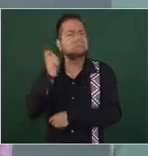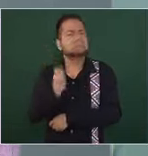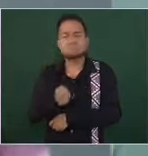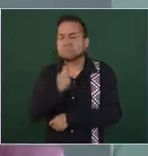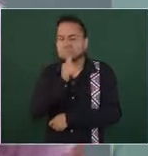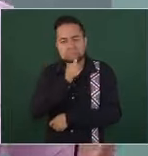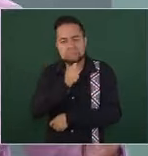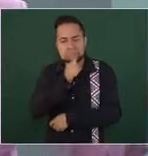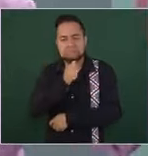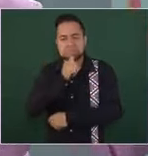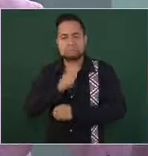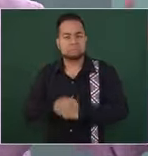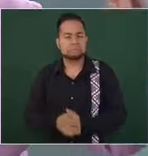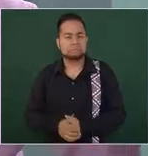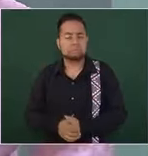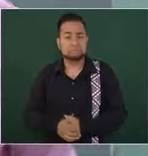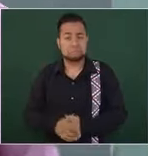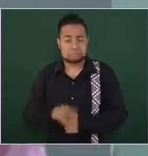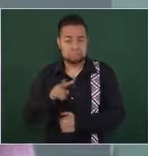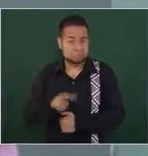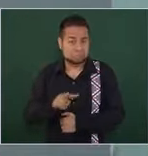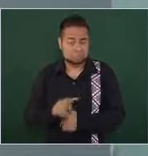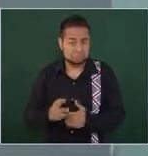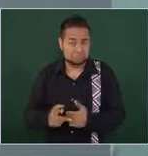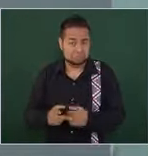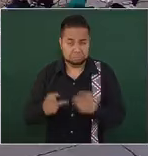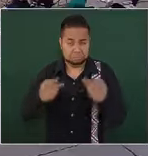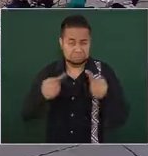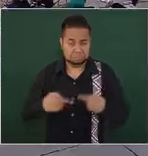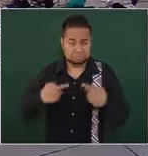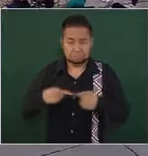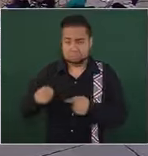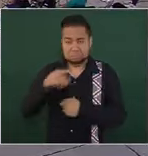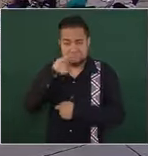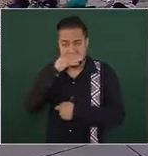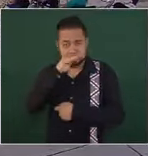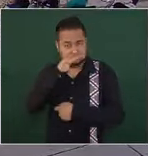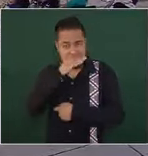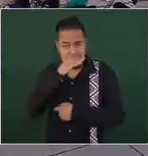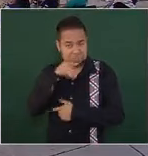podían dejar su maíz